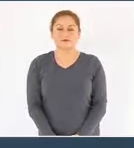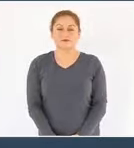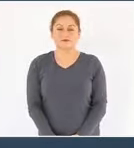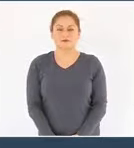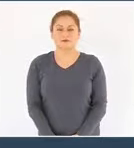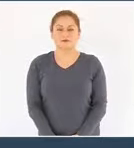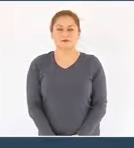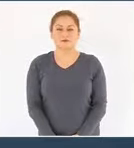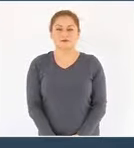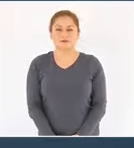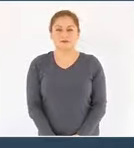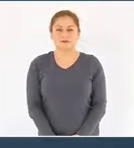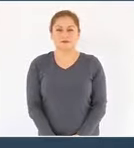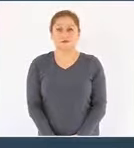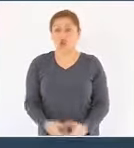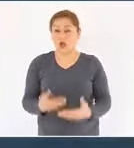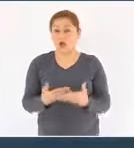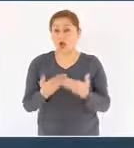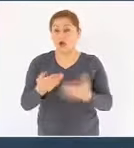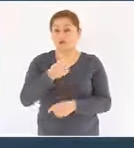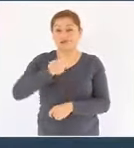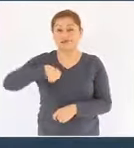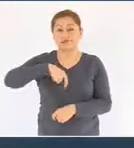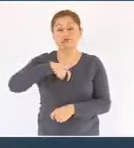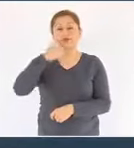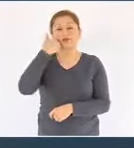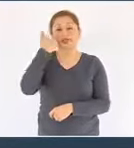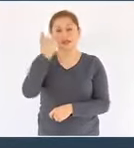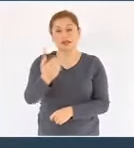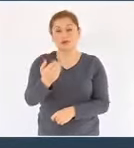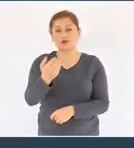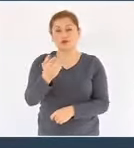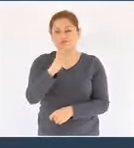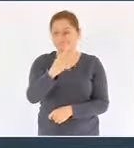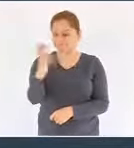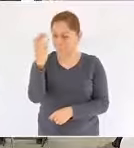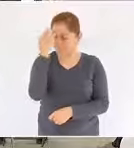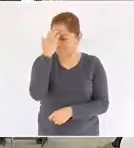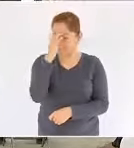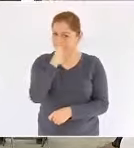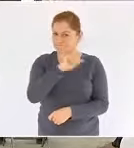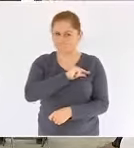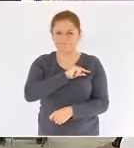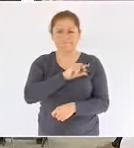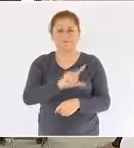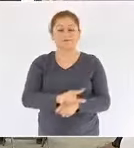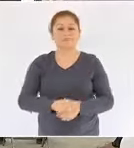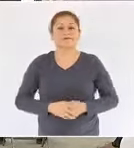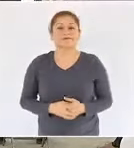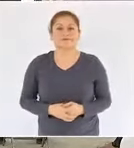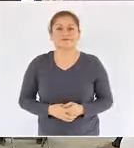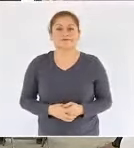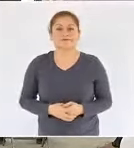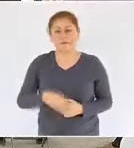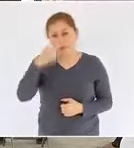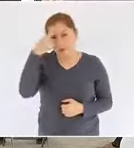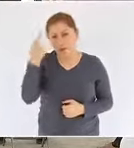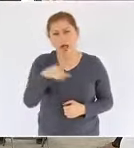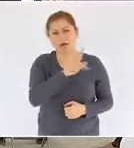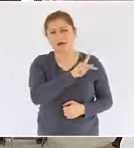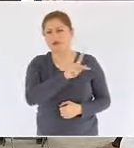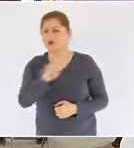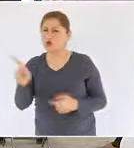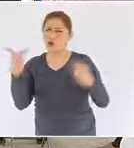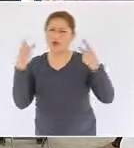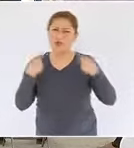queremos reconocer de manera especial todos los apoyos que